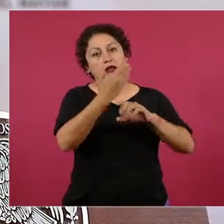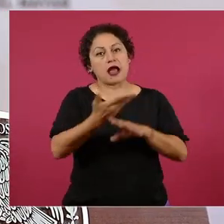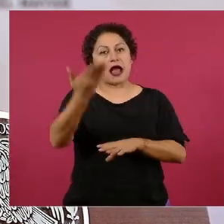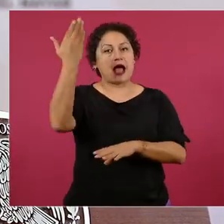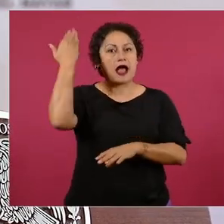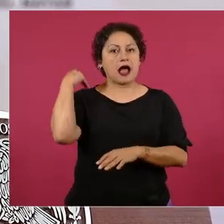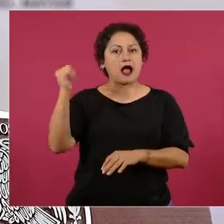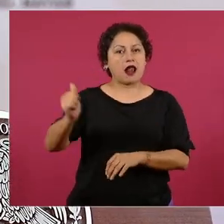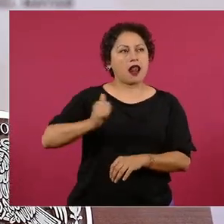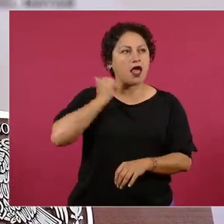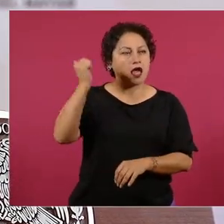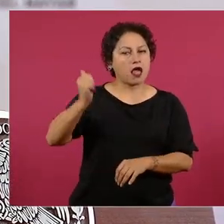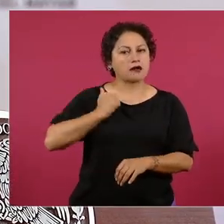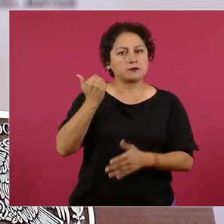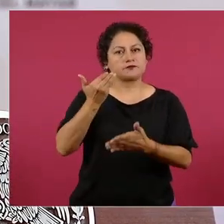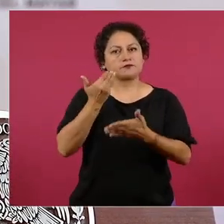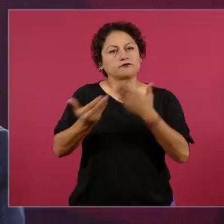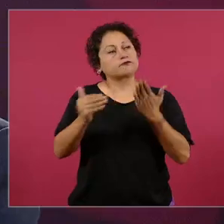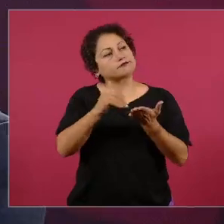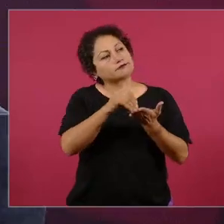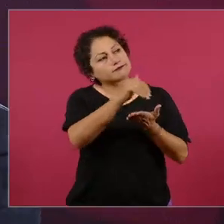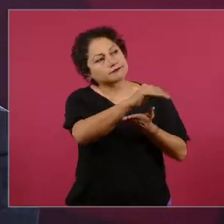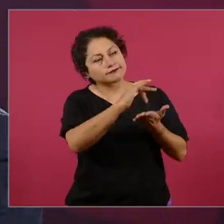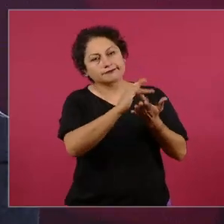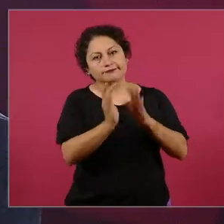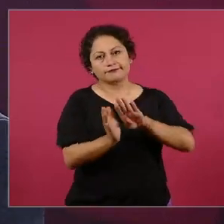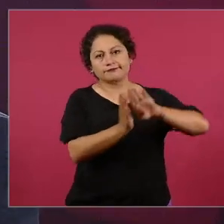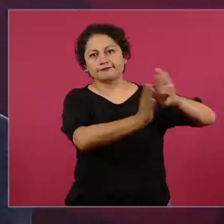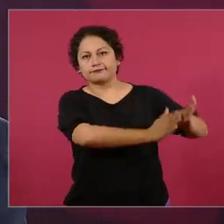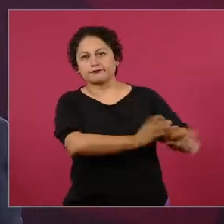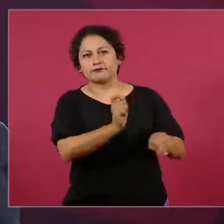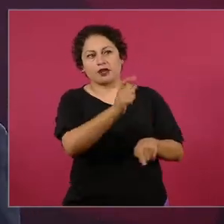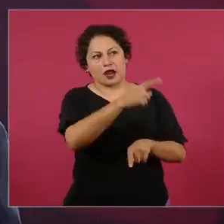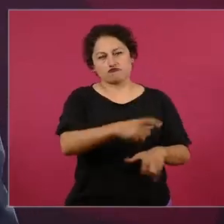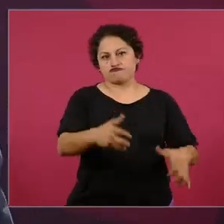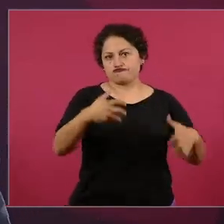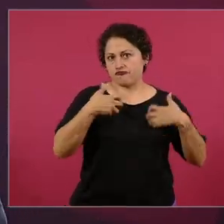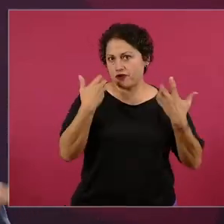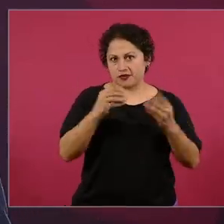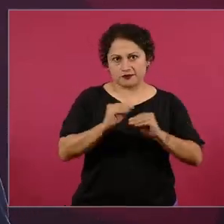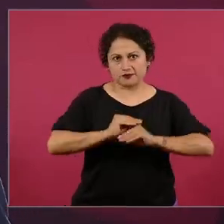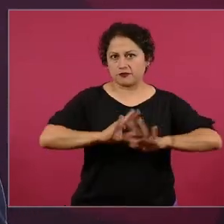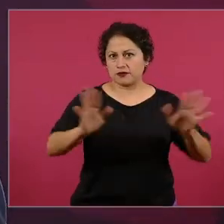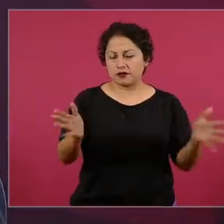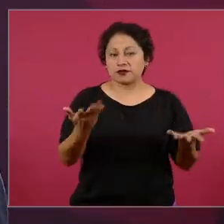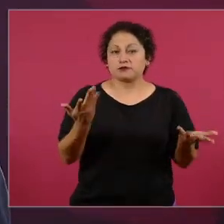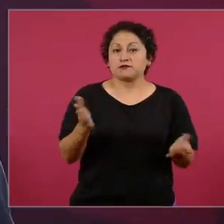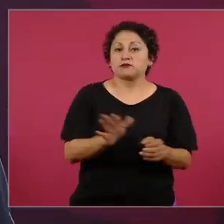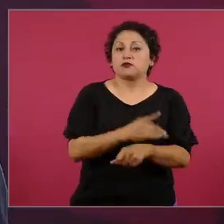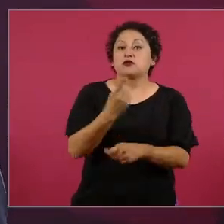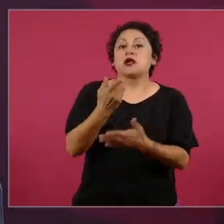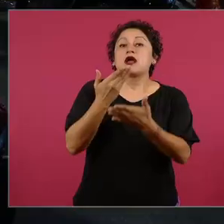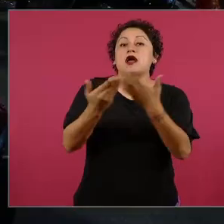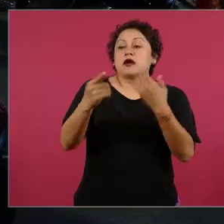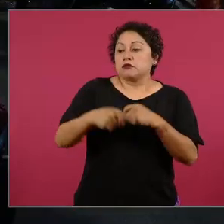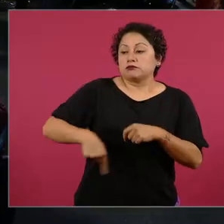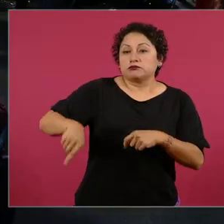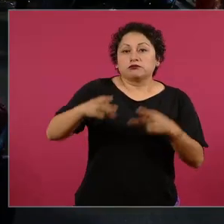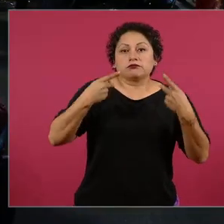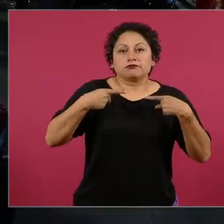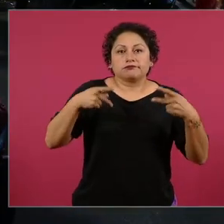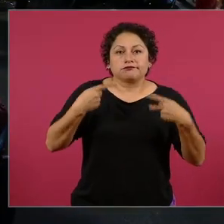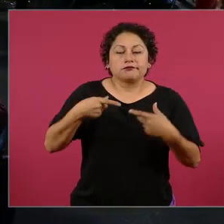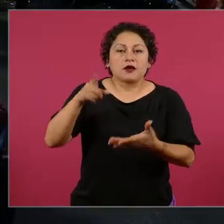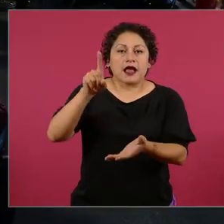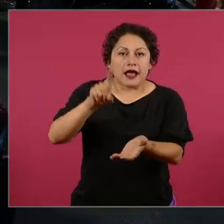convertido en un negocio de unos cuantos, sino en la garantía de la atención de la mayoría de la población, particularmente a los que no tienen